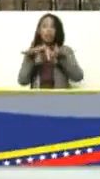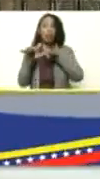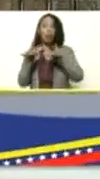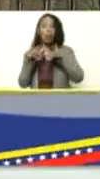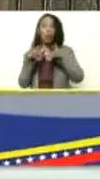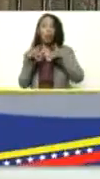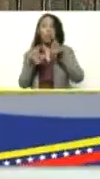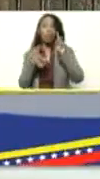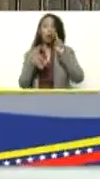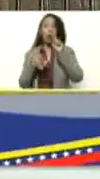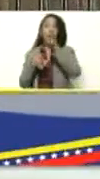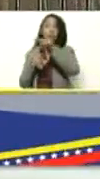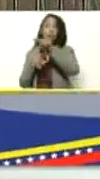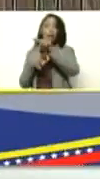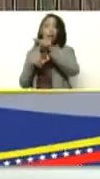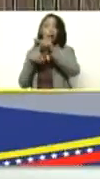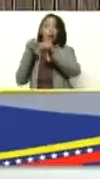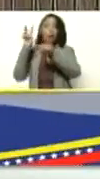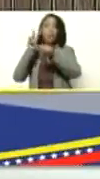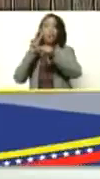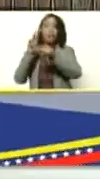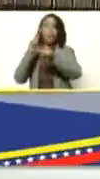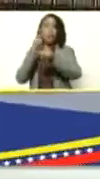Para allá, los valles del Tuy.